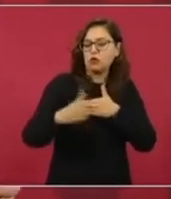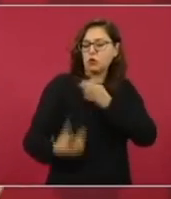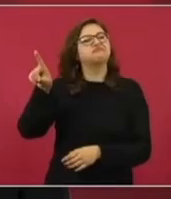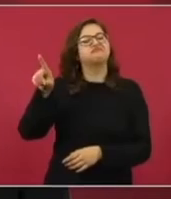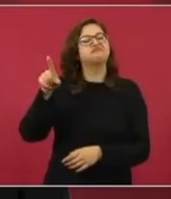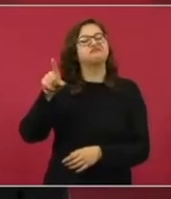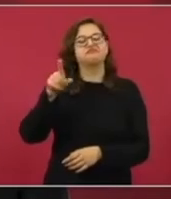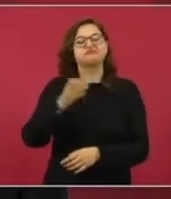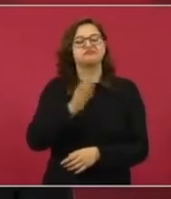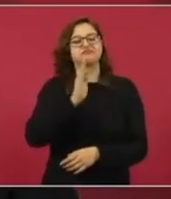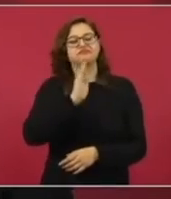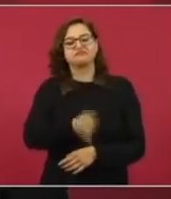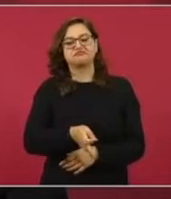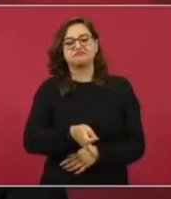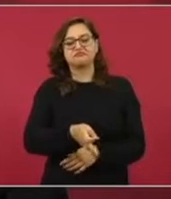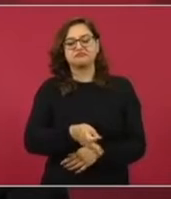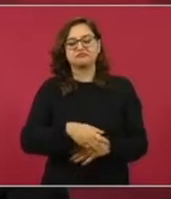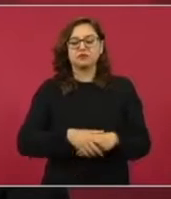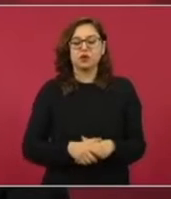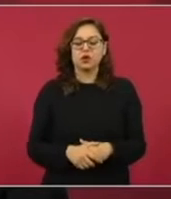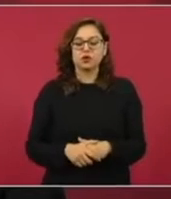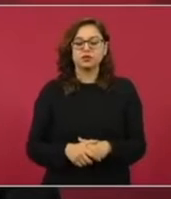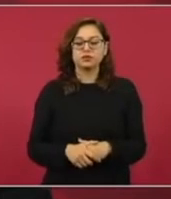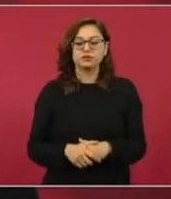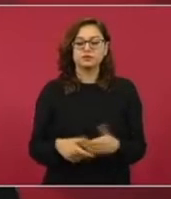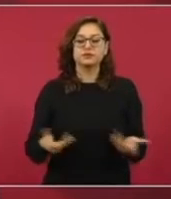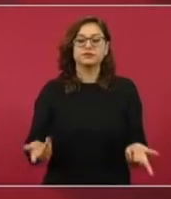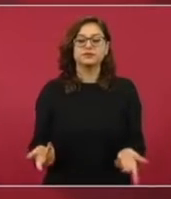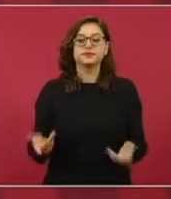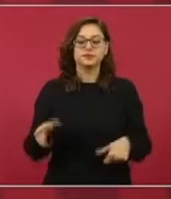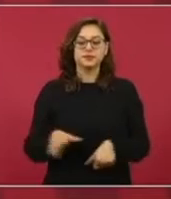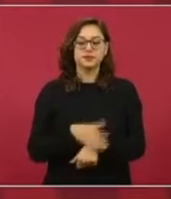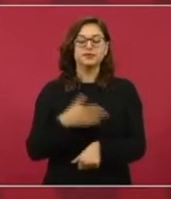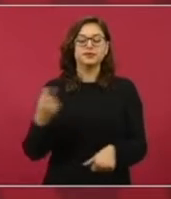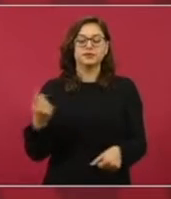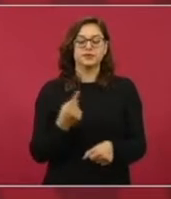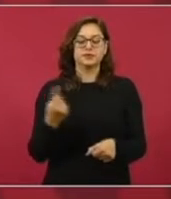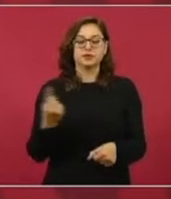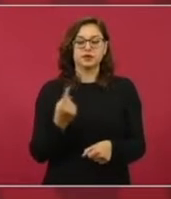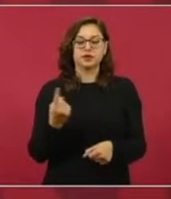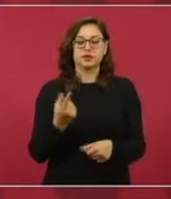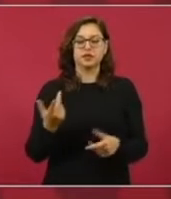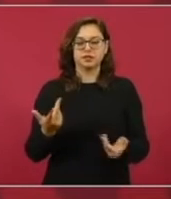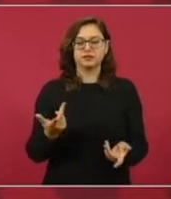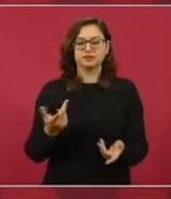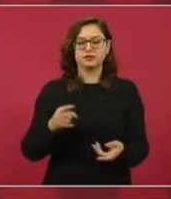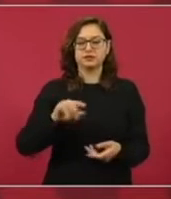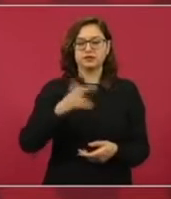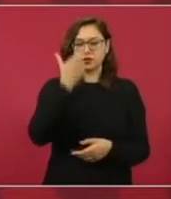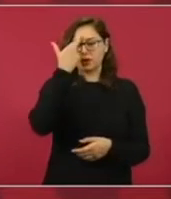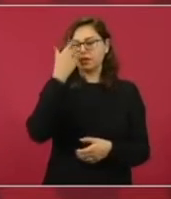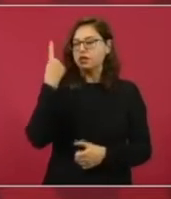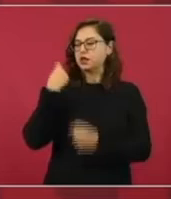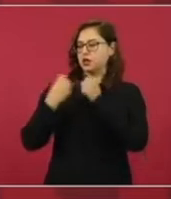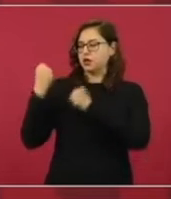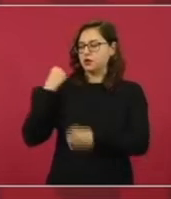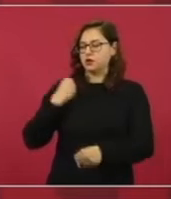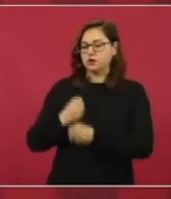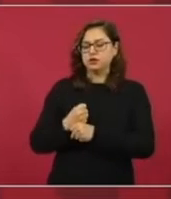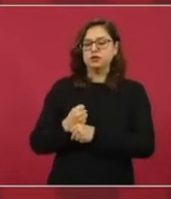Todo esto por las conmemoraciones del año pasado,